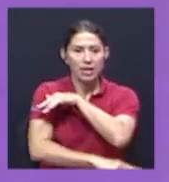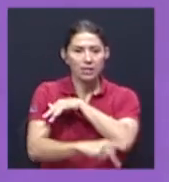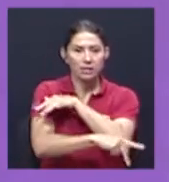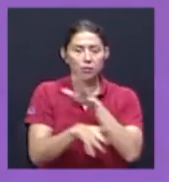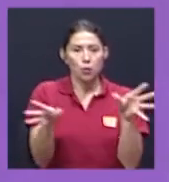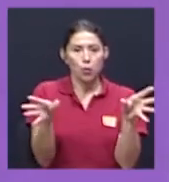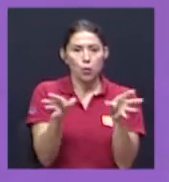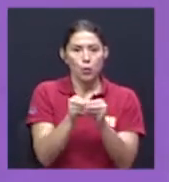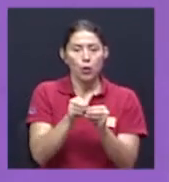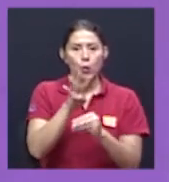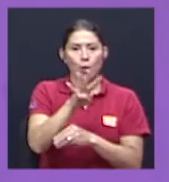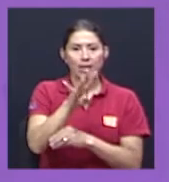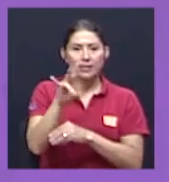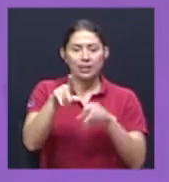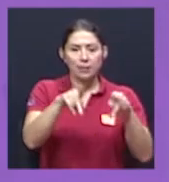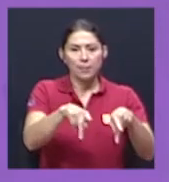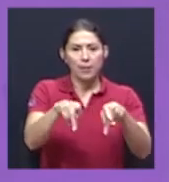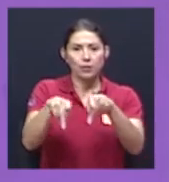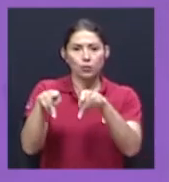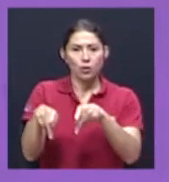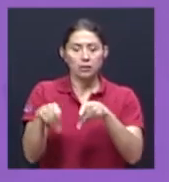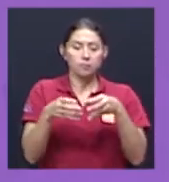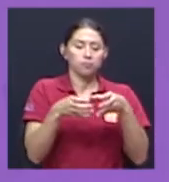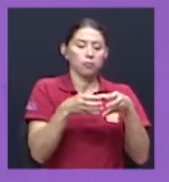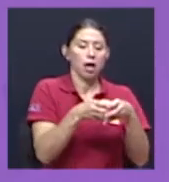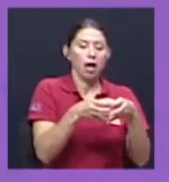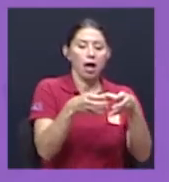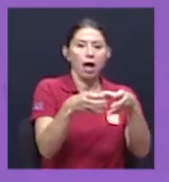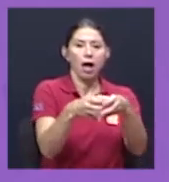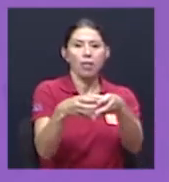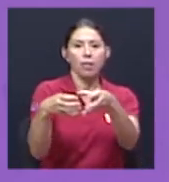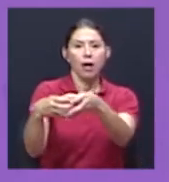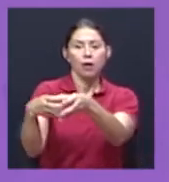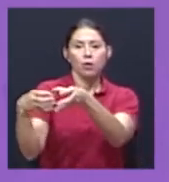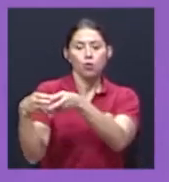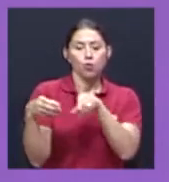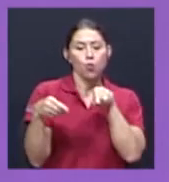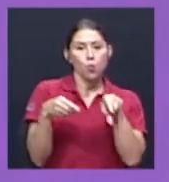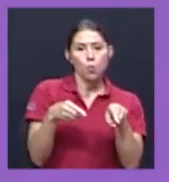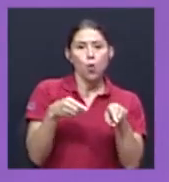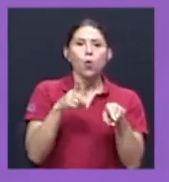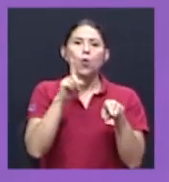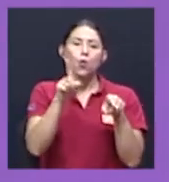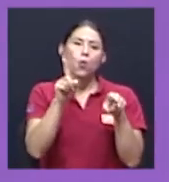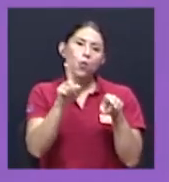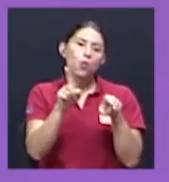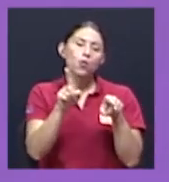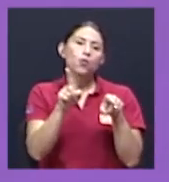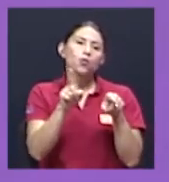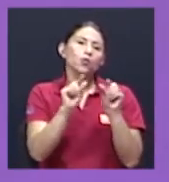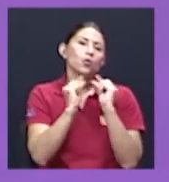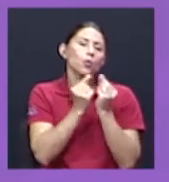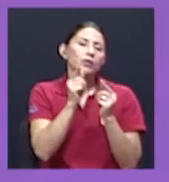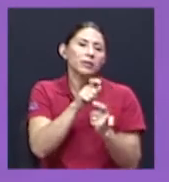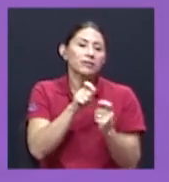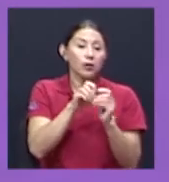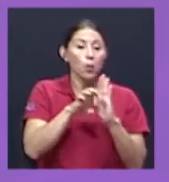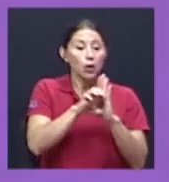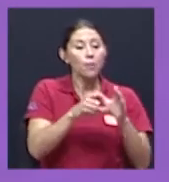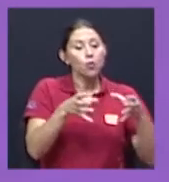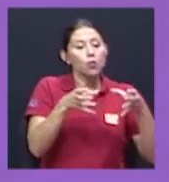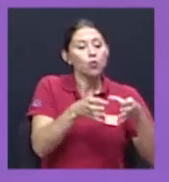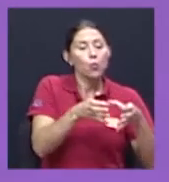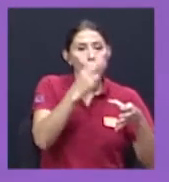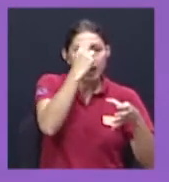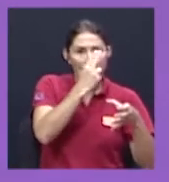grupo focal tuvo un estrato específico. Hubo grupos focales de católicos practicantes, otros